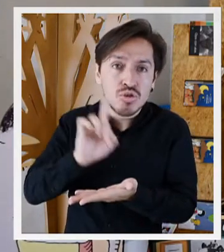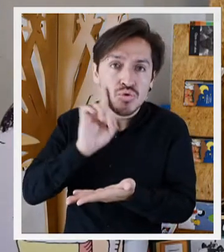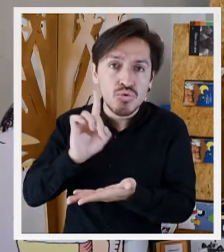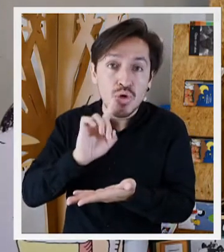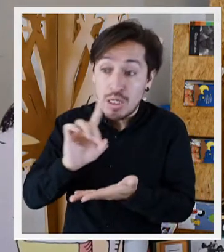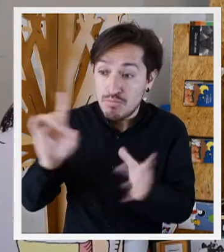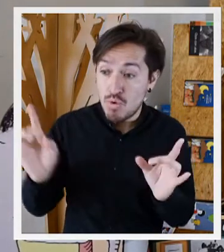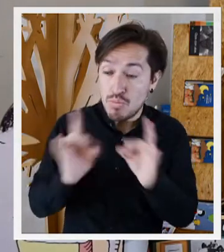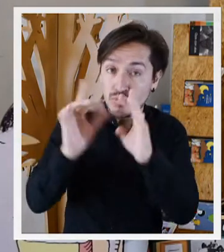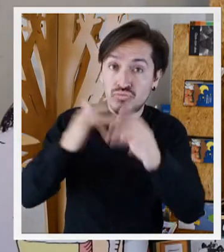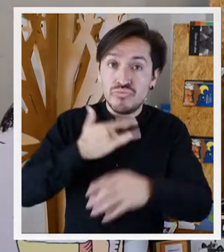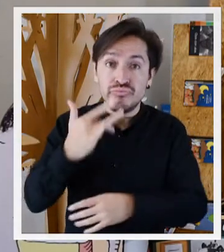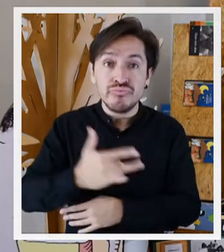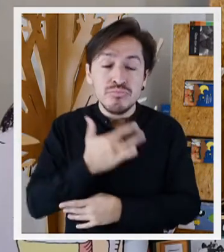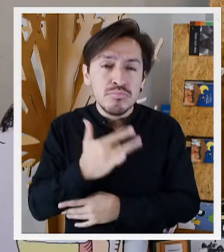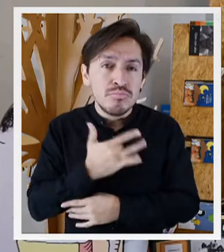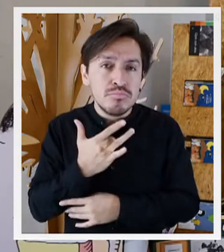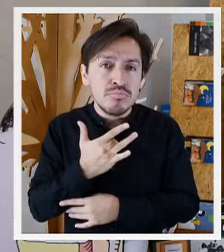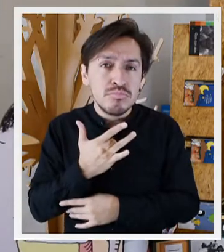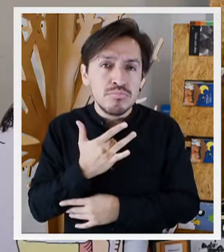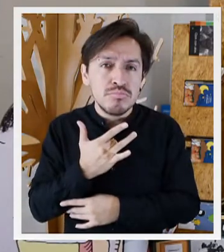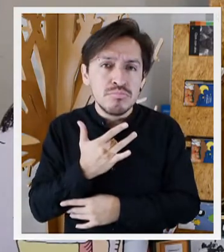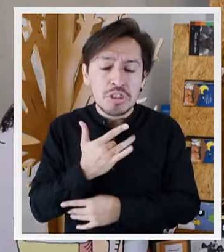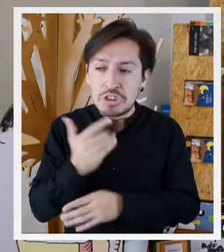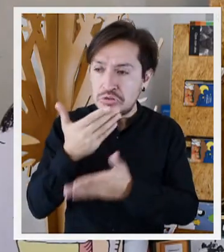Y solo en ese momento lo sentí.